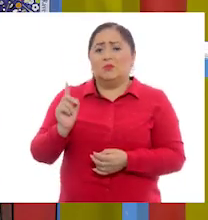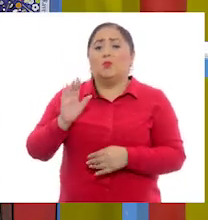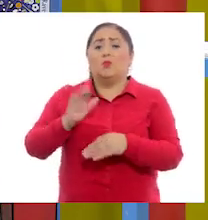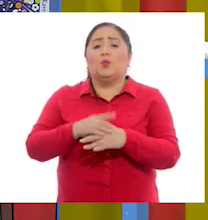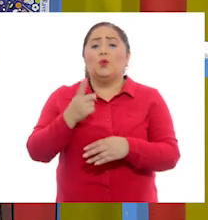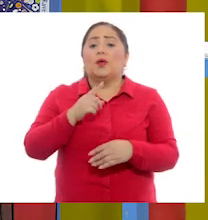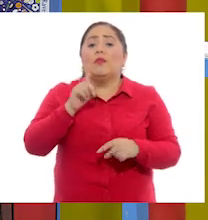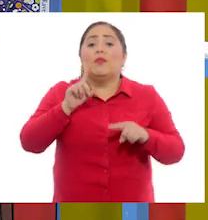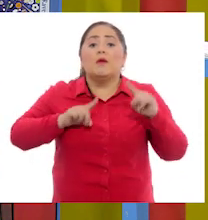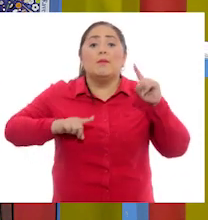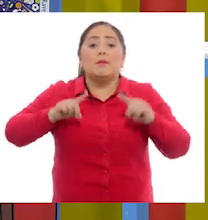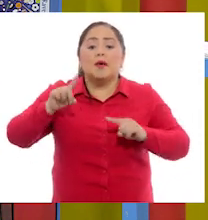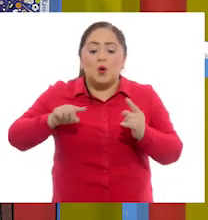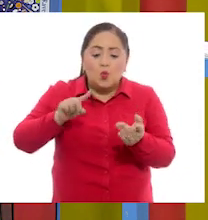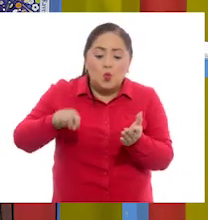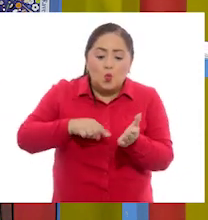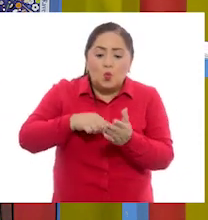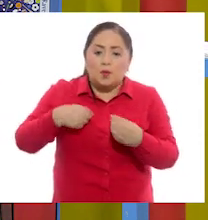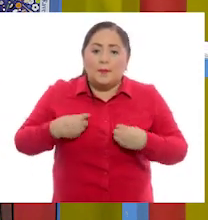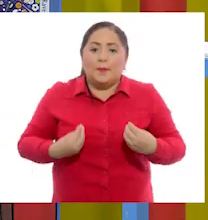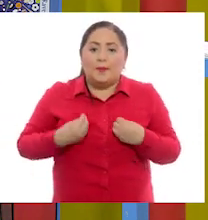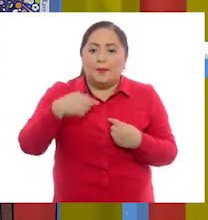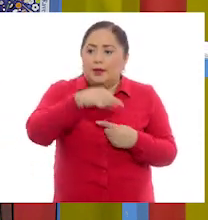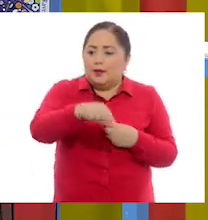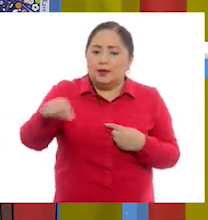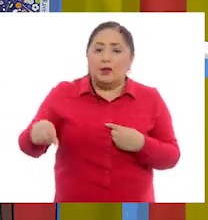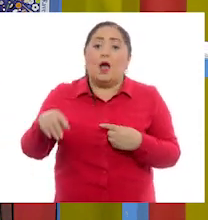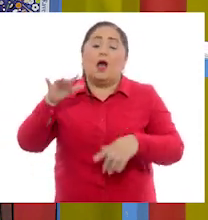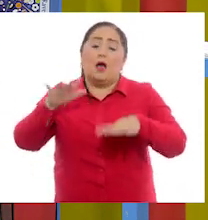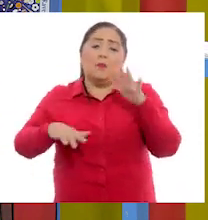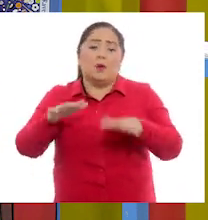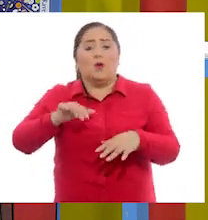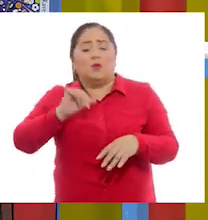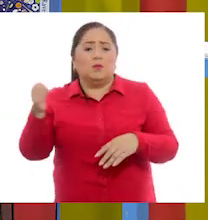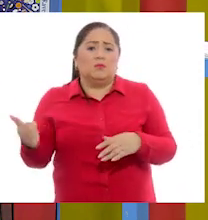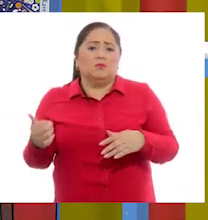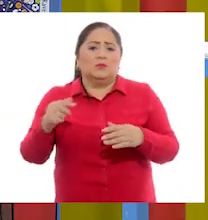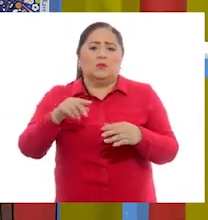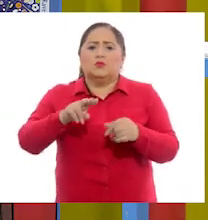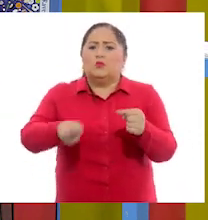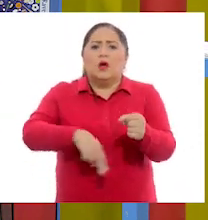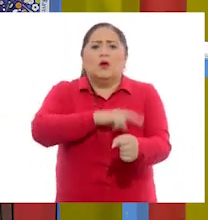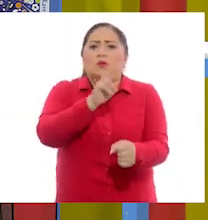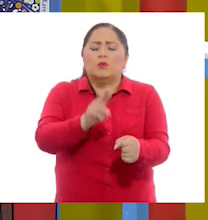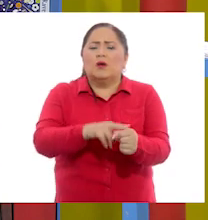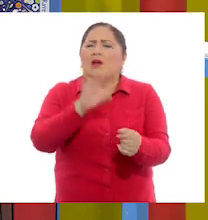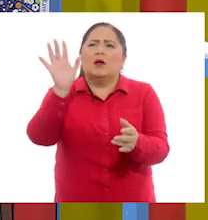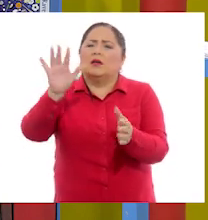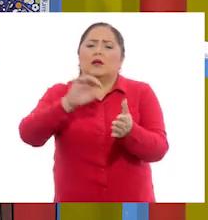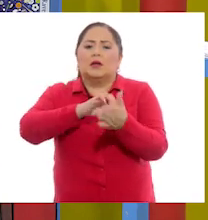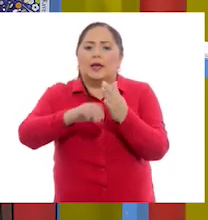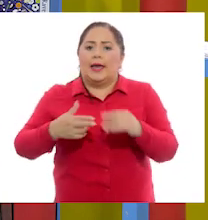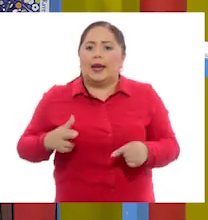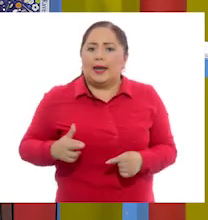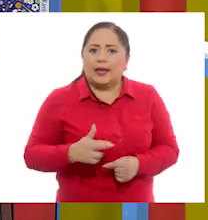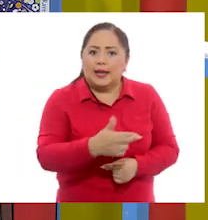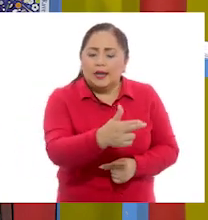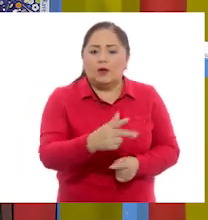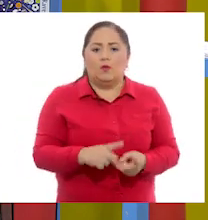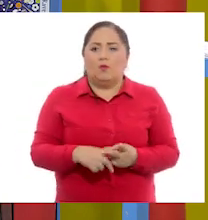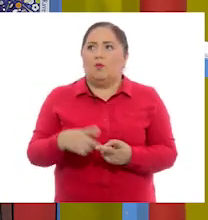porque todo depende del lugar donde tú vivas. Hay lugares de referencia que son naturales. Por ejemplo, un río,